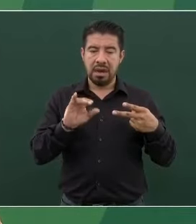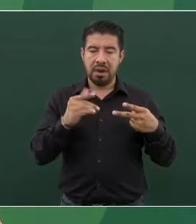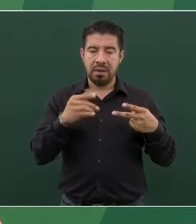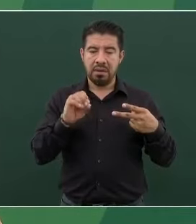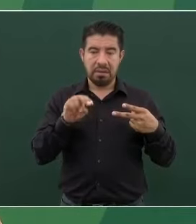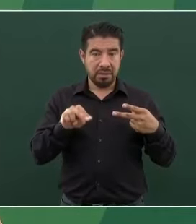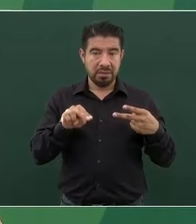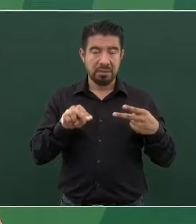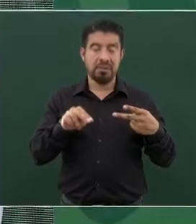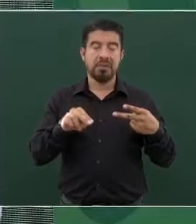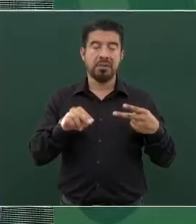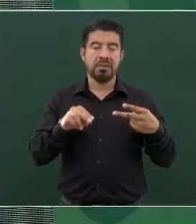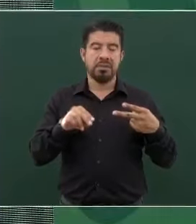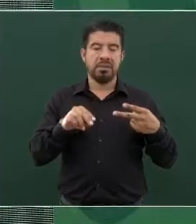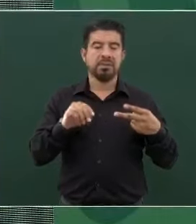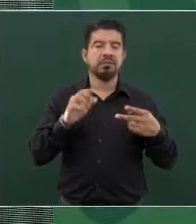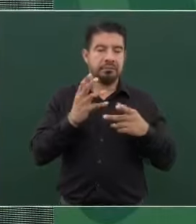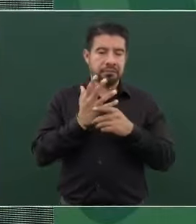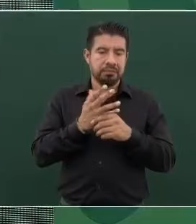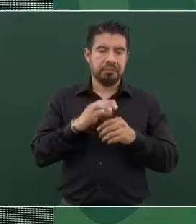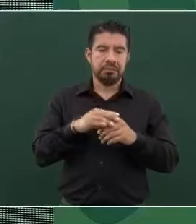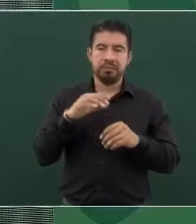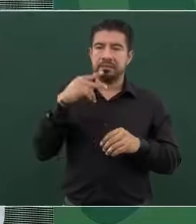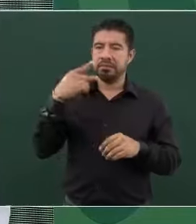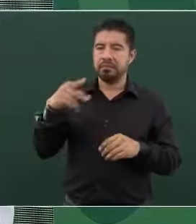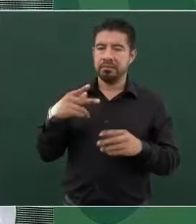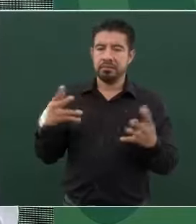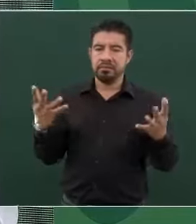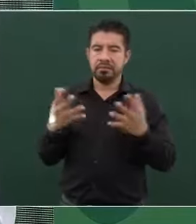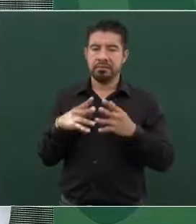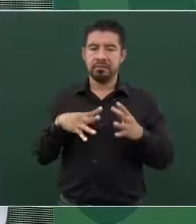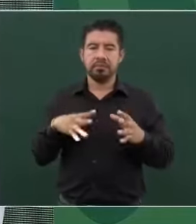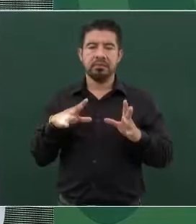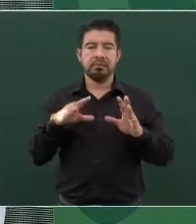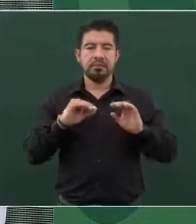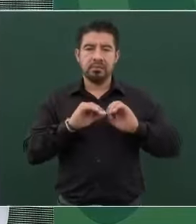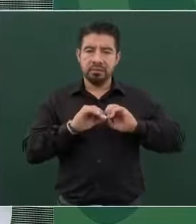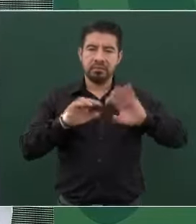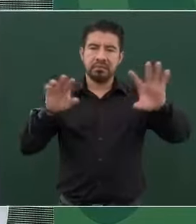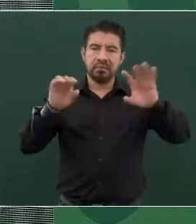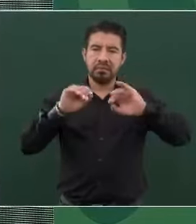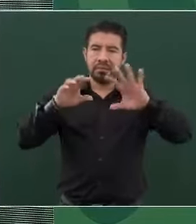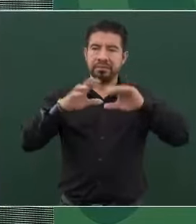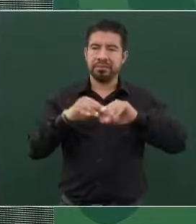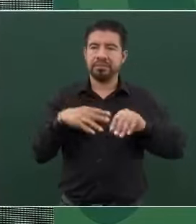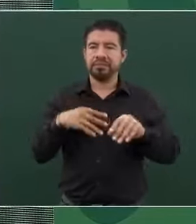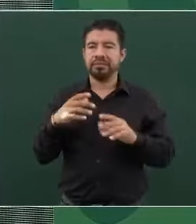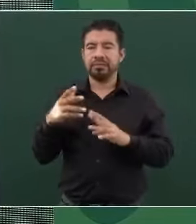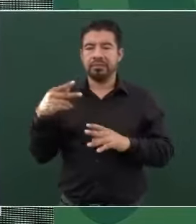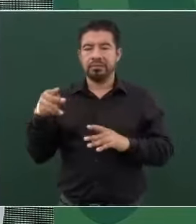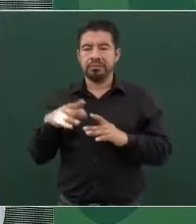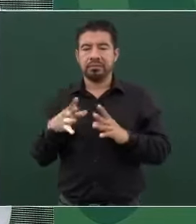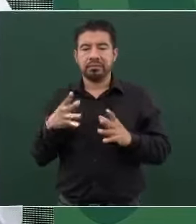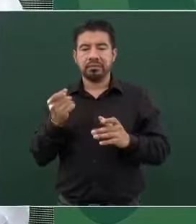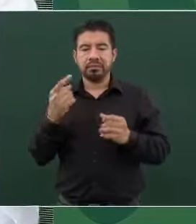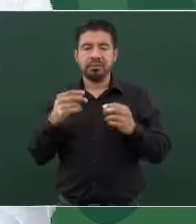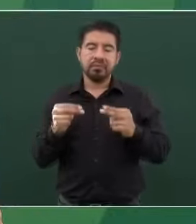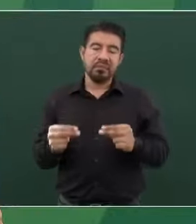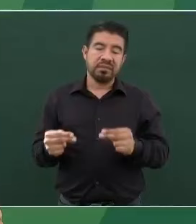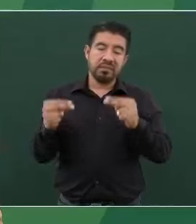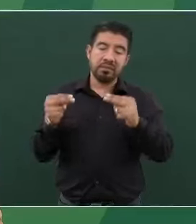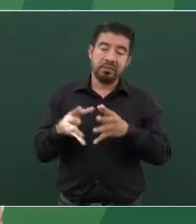Además, esto que estamos hablando de las corporaciones, eso no tiene nada que ver. Es más, si le pregunta